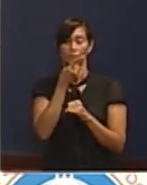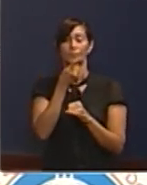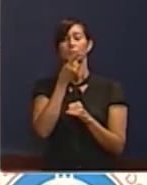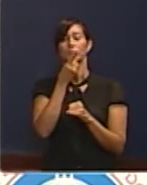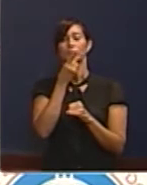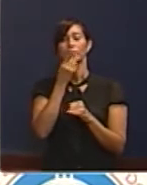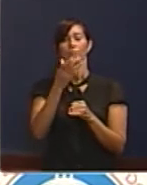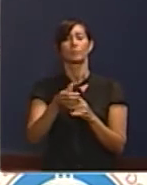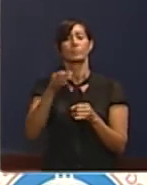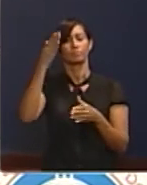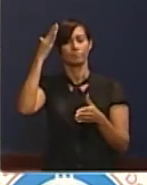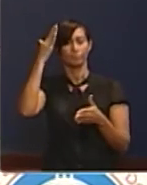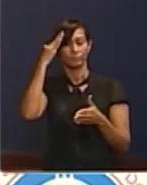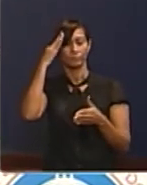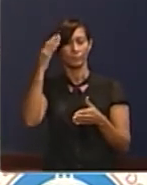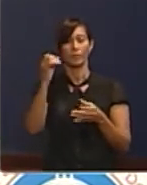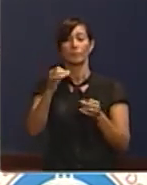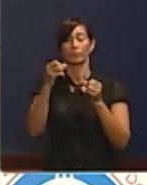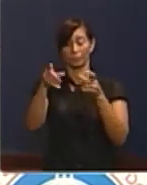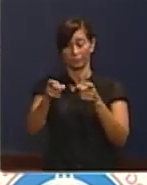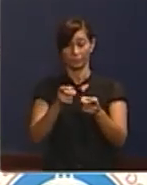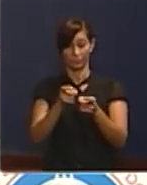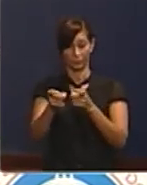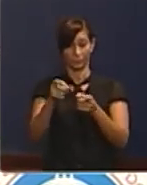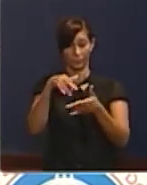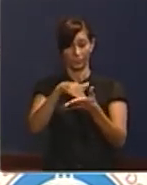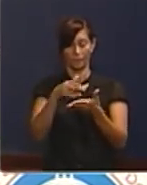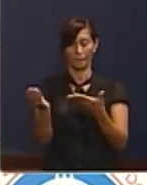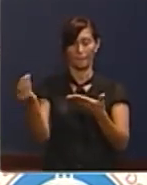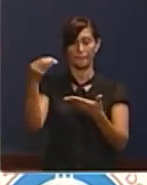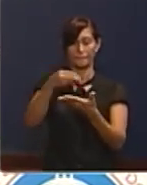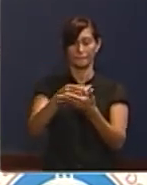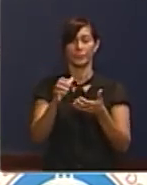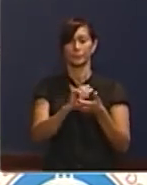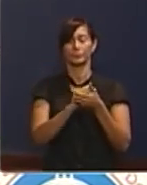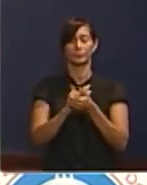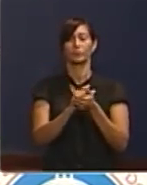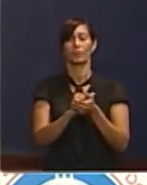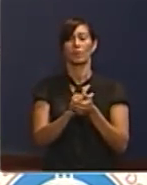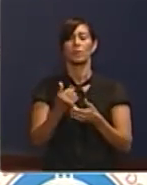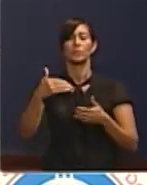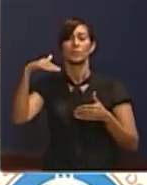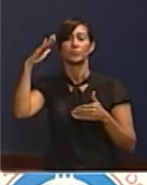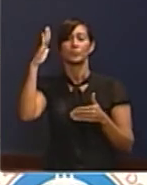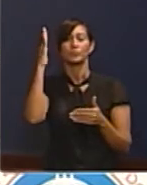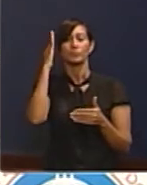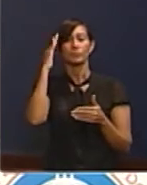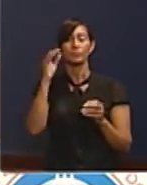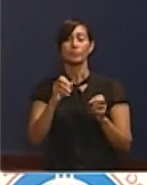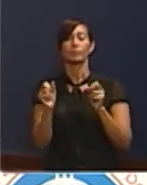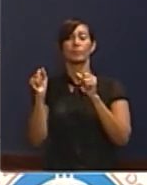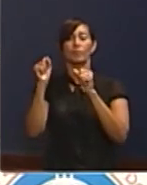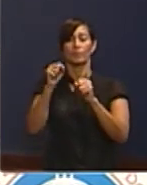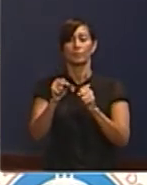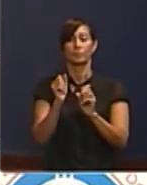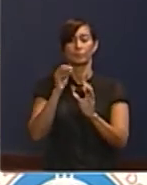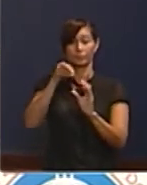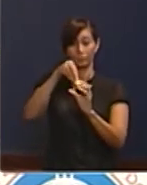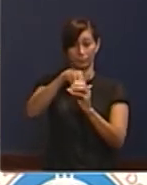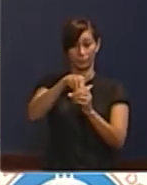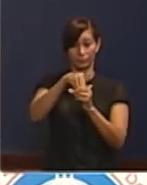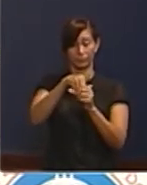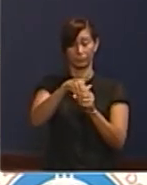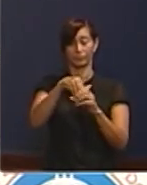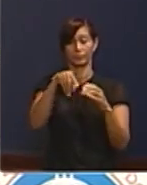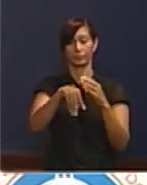Estamos convencidos de la seguridad de la inversión extranjera en este país. Estamos convencidos de que podemos ser parte de ese Producto Interno